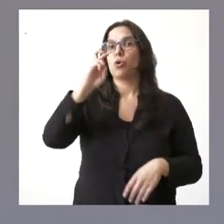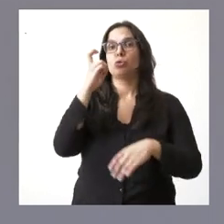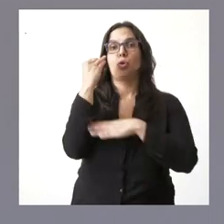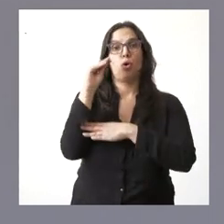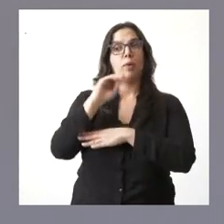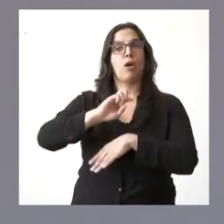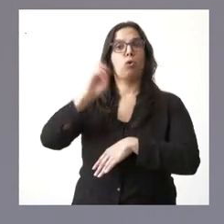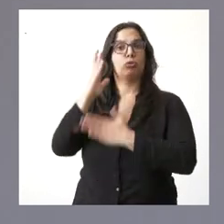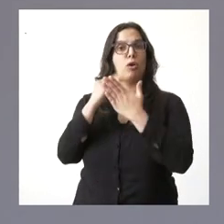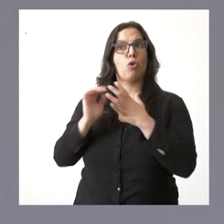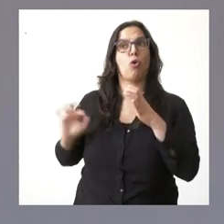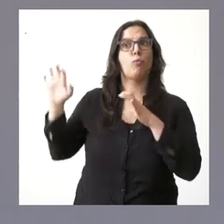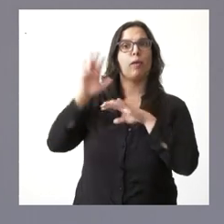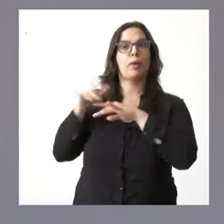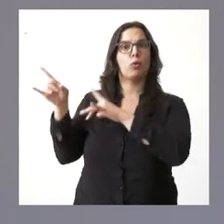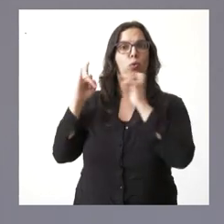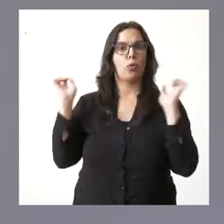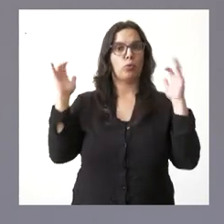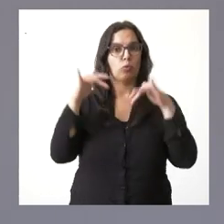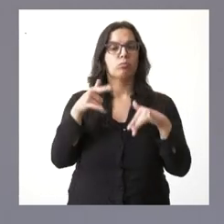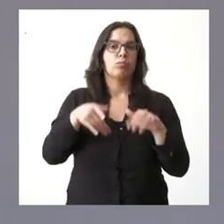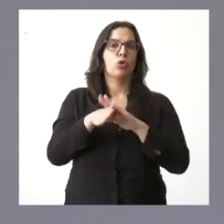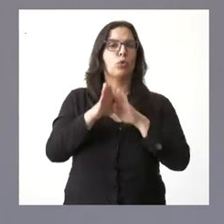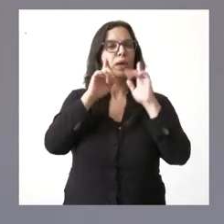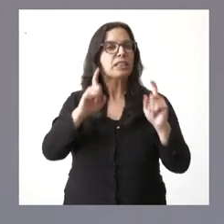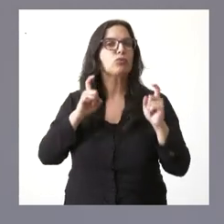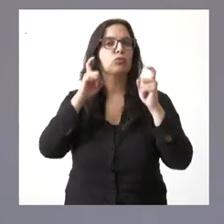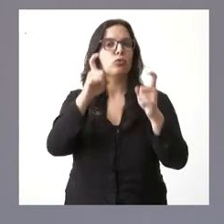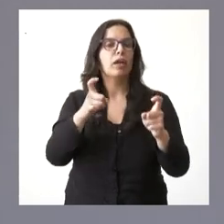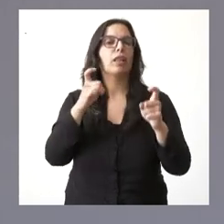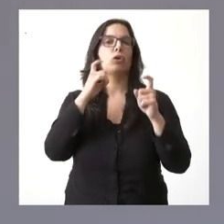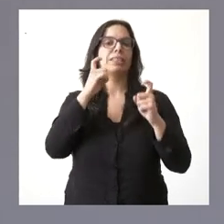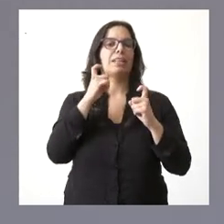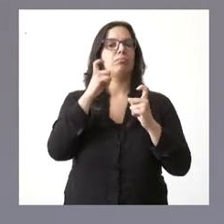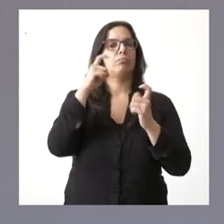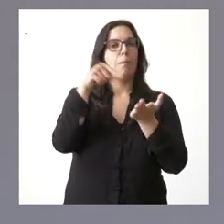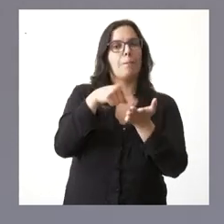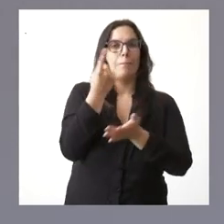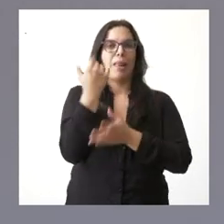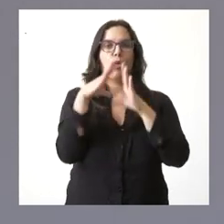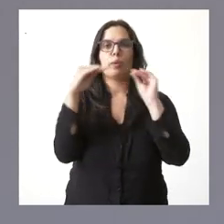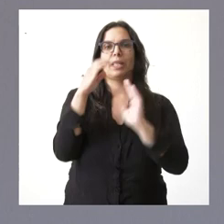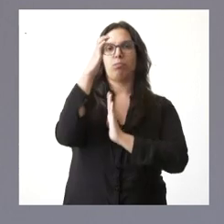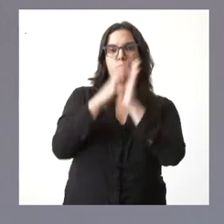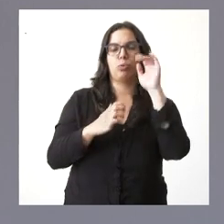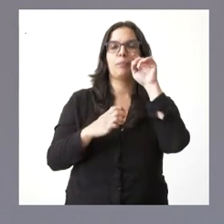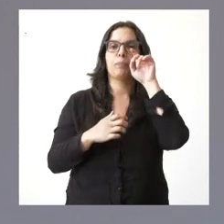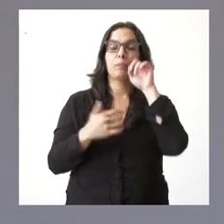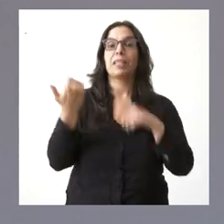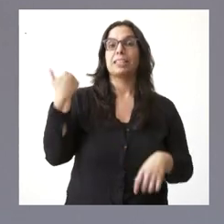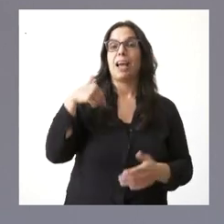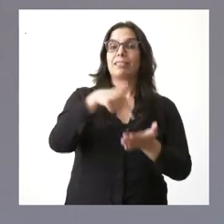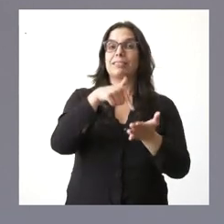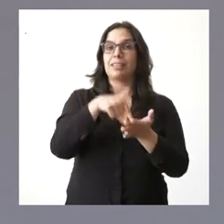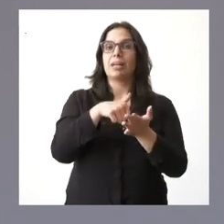nuestra comunidad autónoma. Y, por tanto, seguimos con este esfuerzo de reducción de las tasas universitarias. Habíamos ya una reducción de las tasas